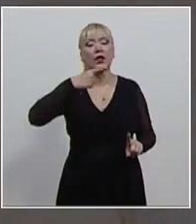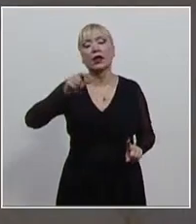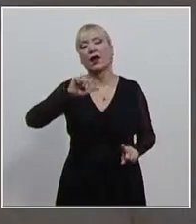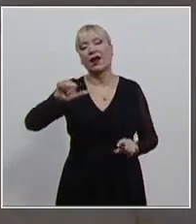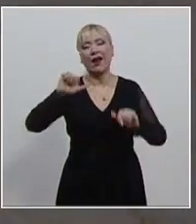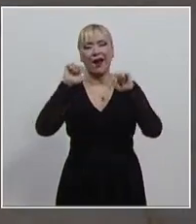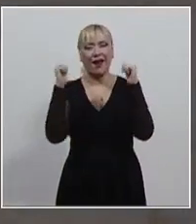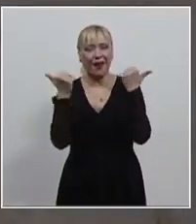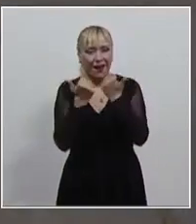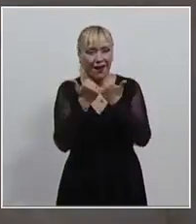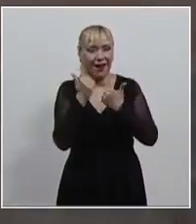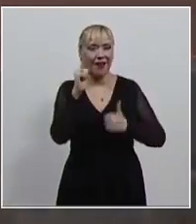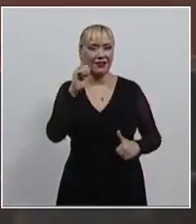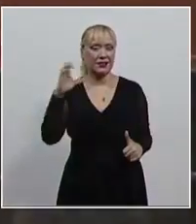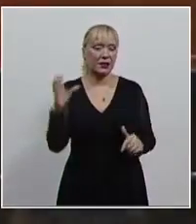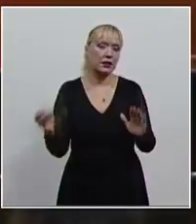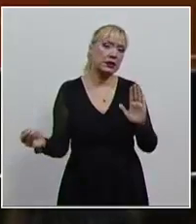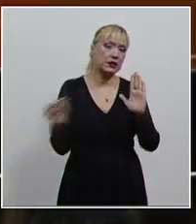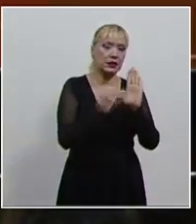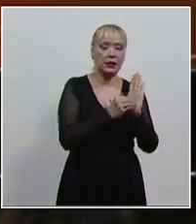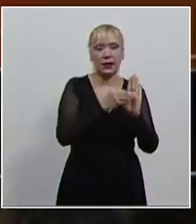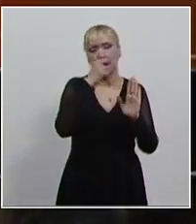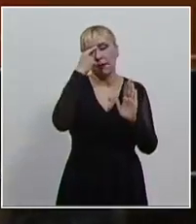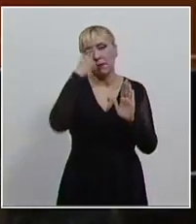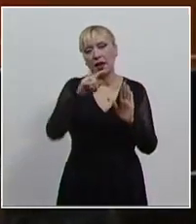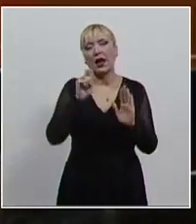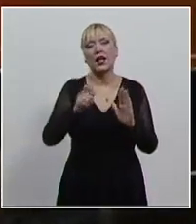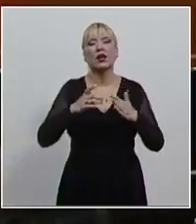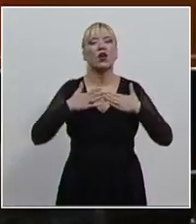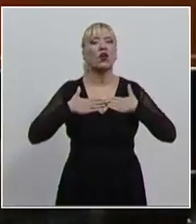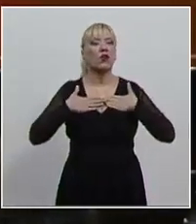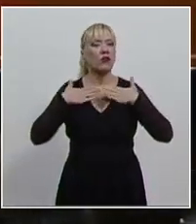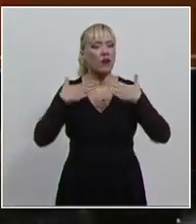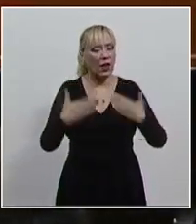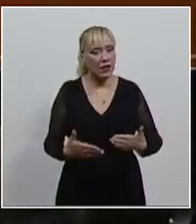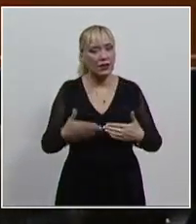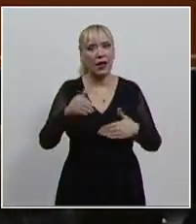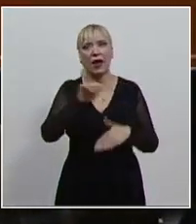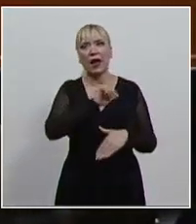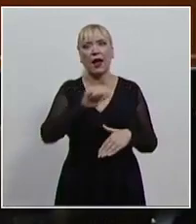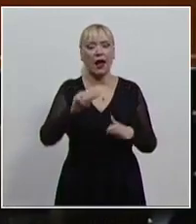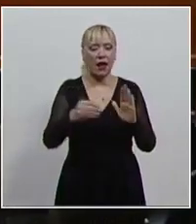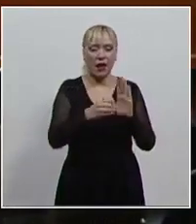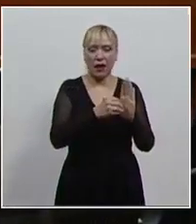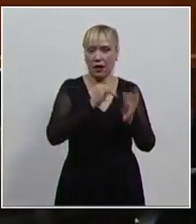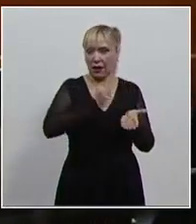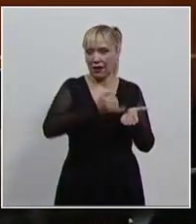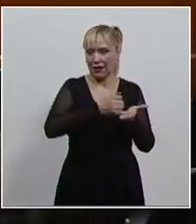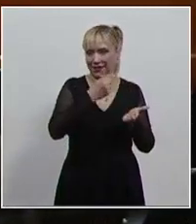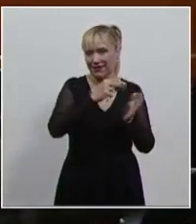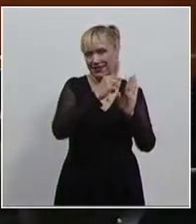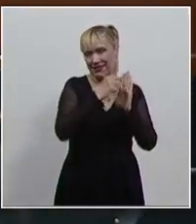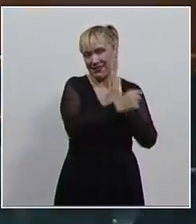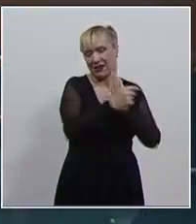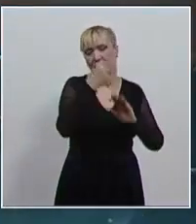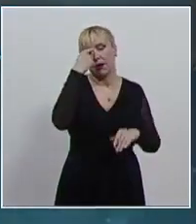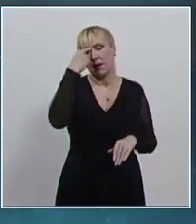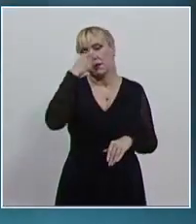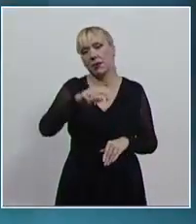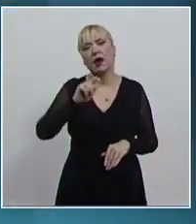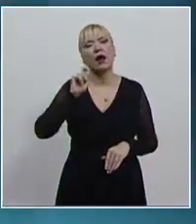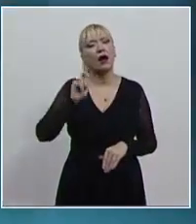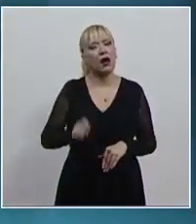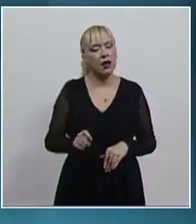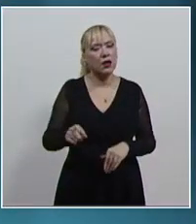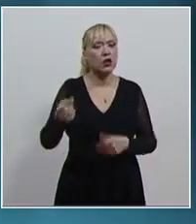civiles inscritas en el régimen simplificado de confianza de personas morales puedan deducir los anticipos a remanentes que otorgan